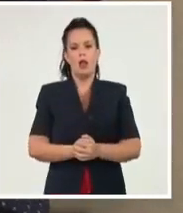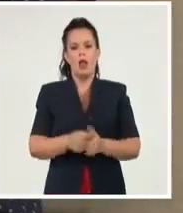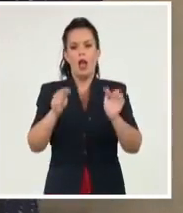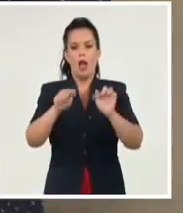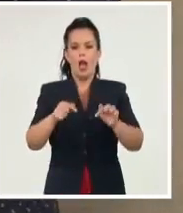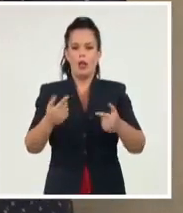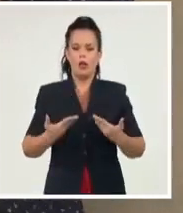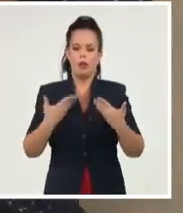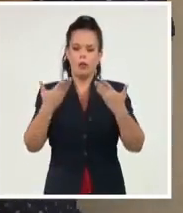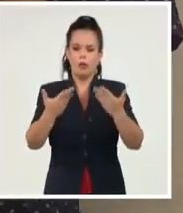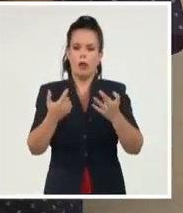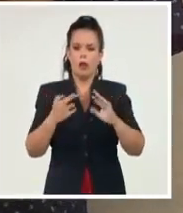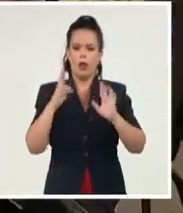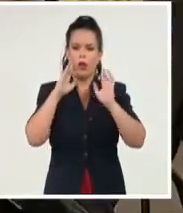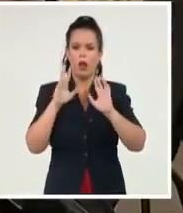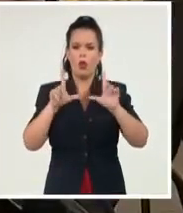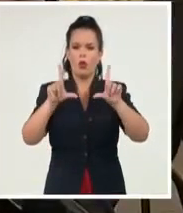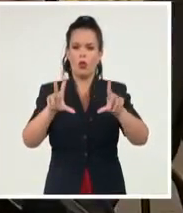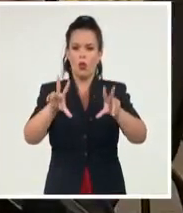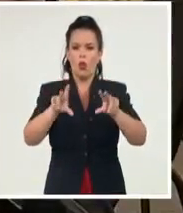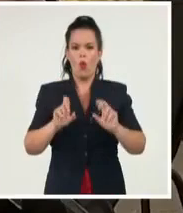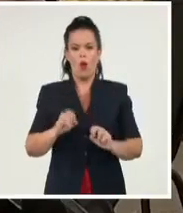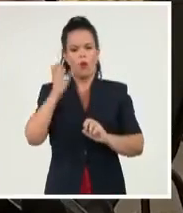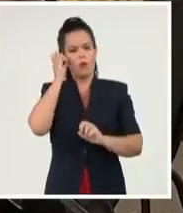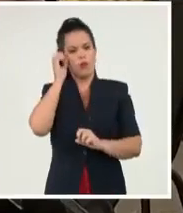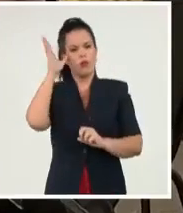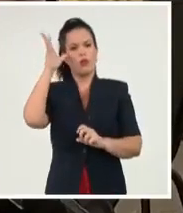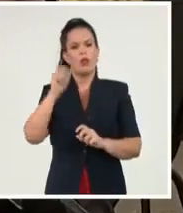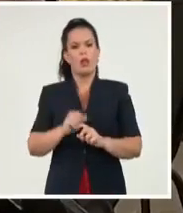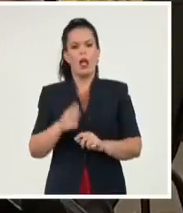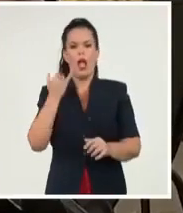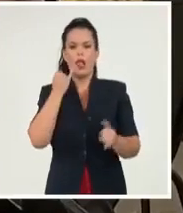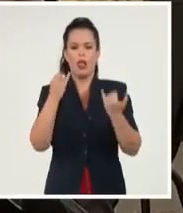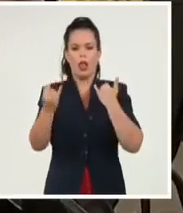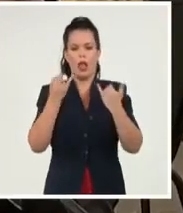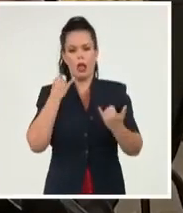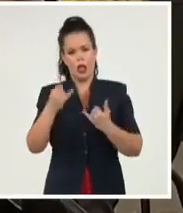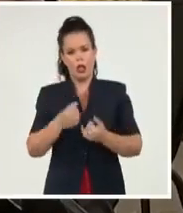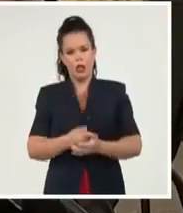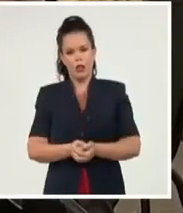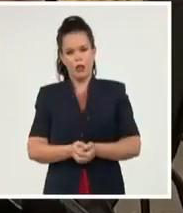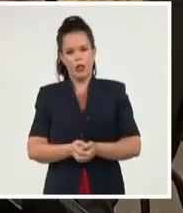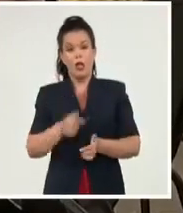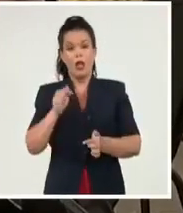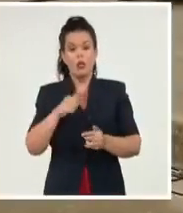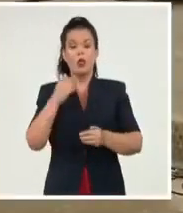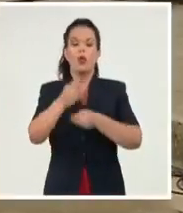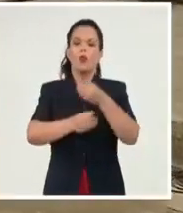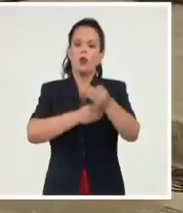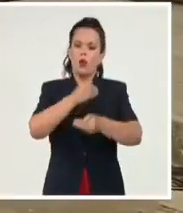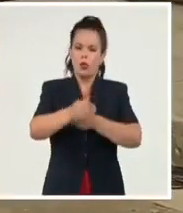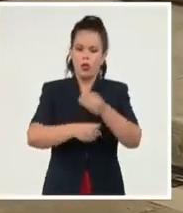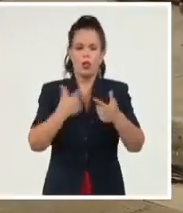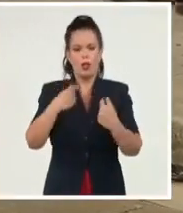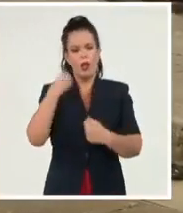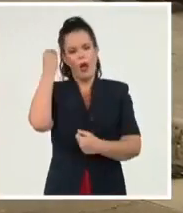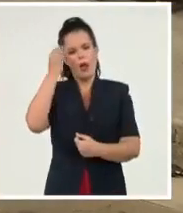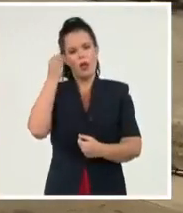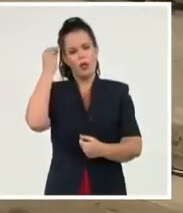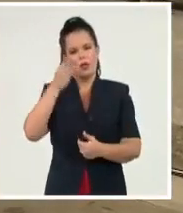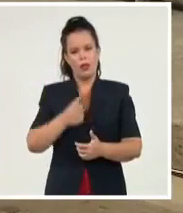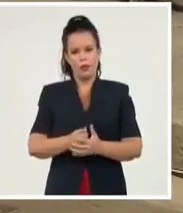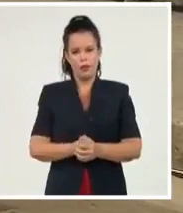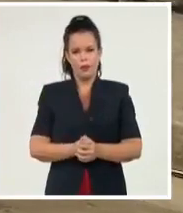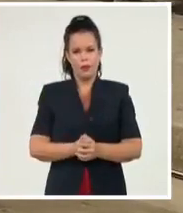el interés, eso es lo que no se puede perder y muchas veces la gente se decepciona por eso y esos son procesos que hay que revisar. El presidente Díaz